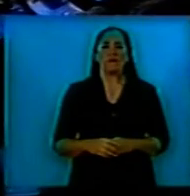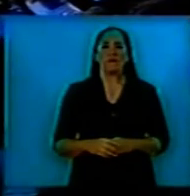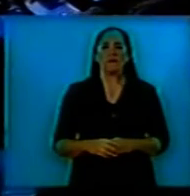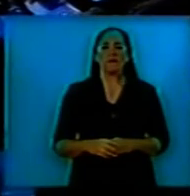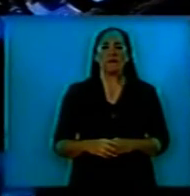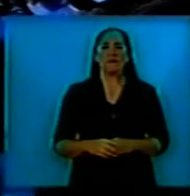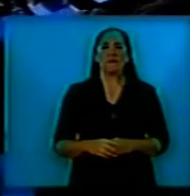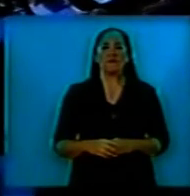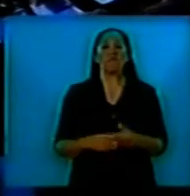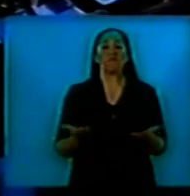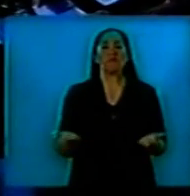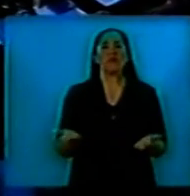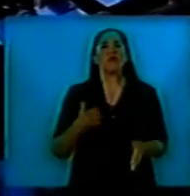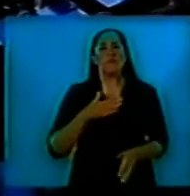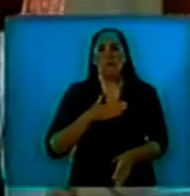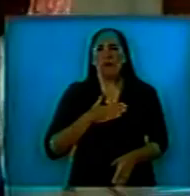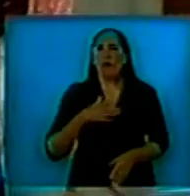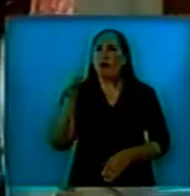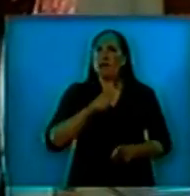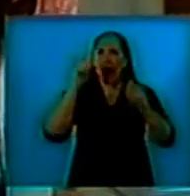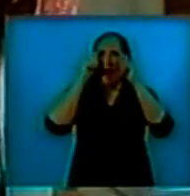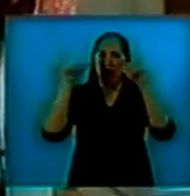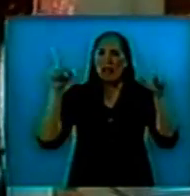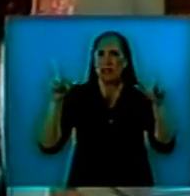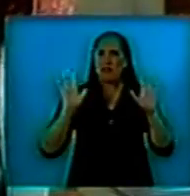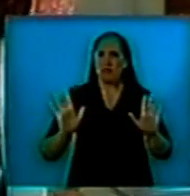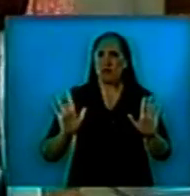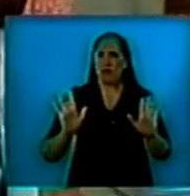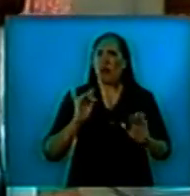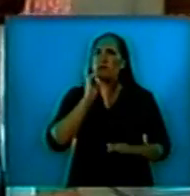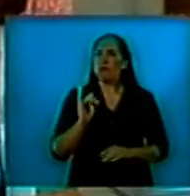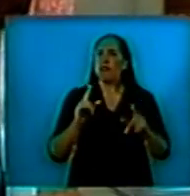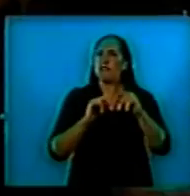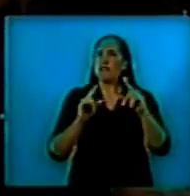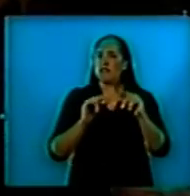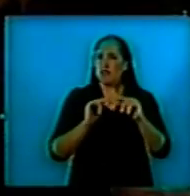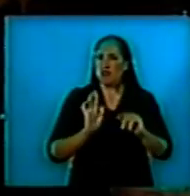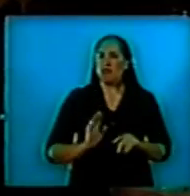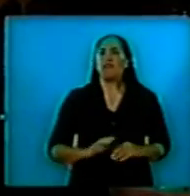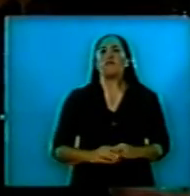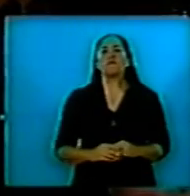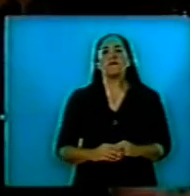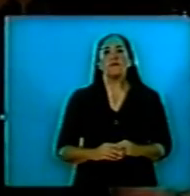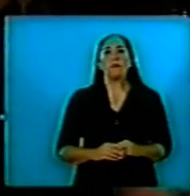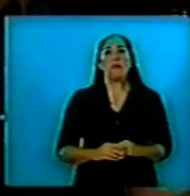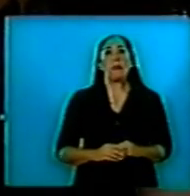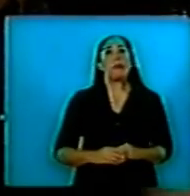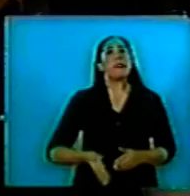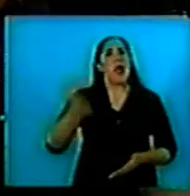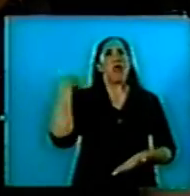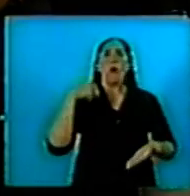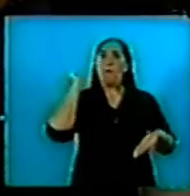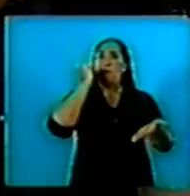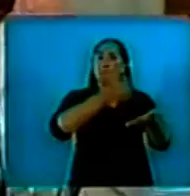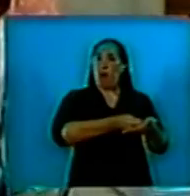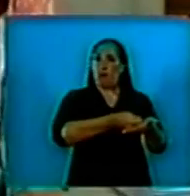Luego, y quiero que por favor presten atención a las cifras, luego de haber pagado